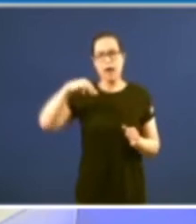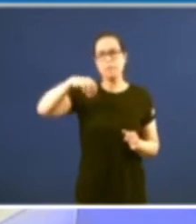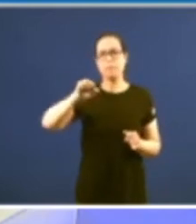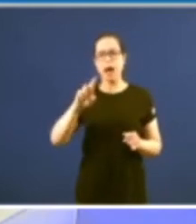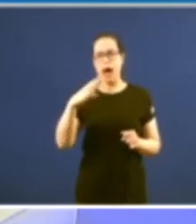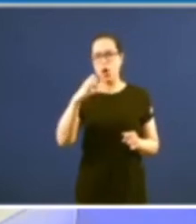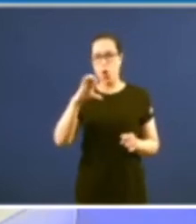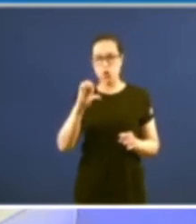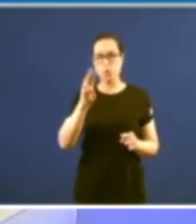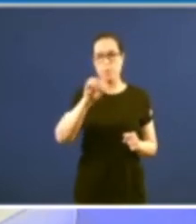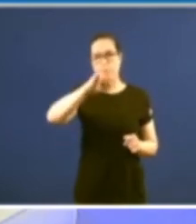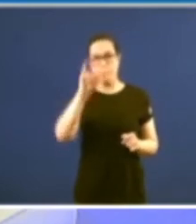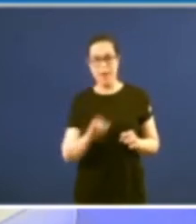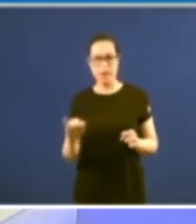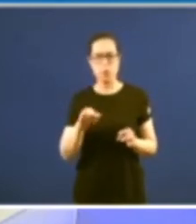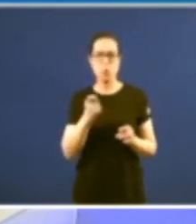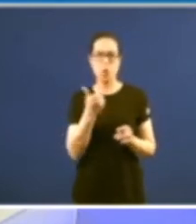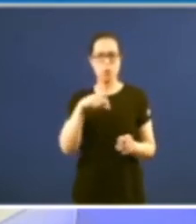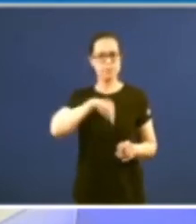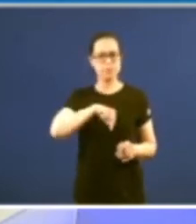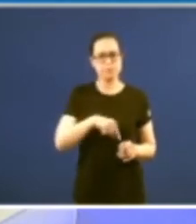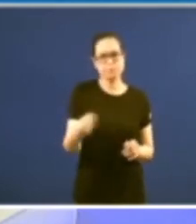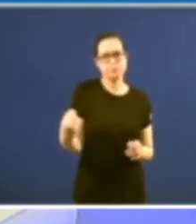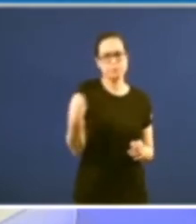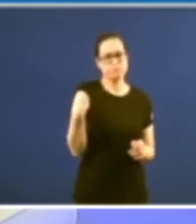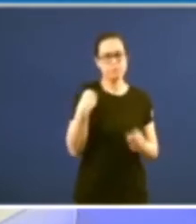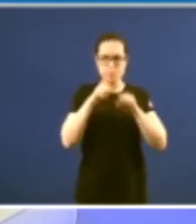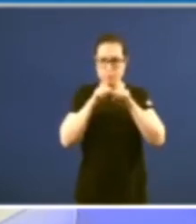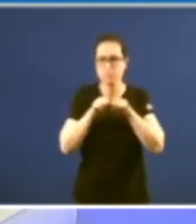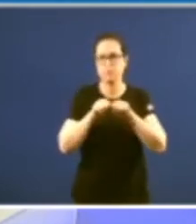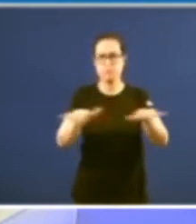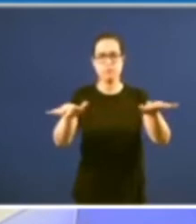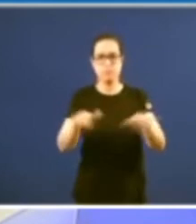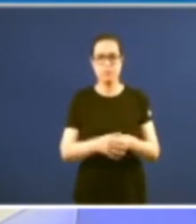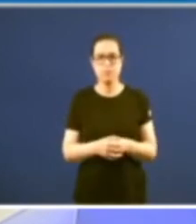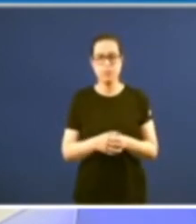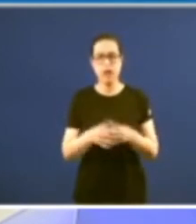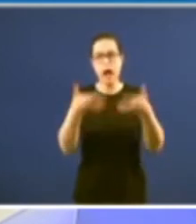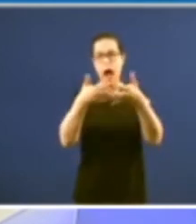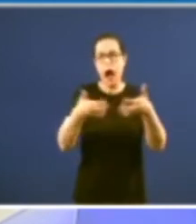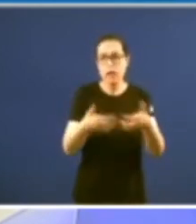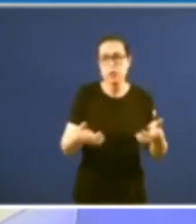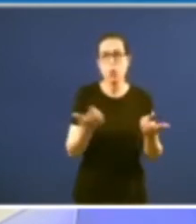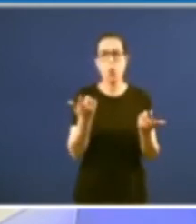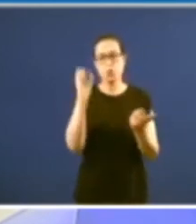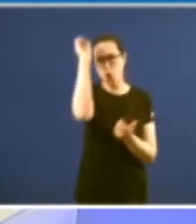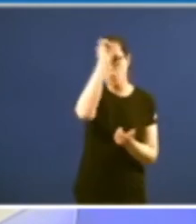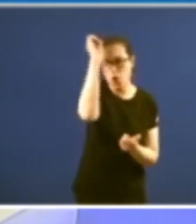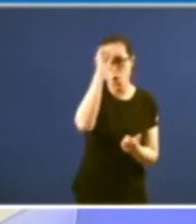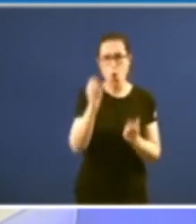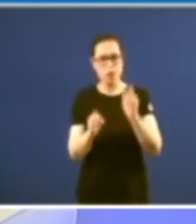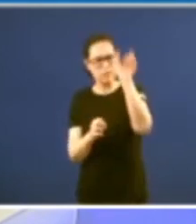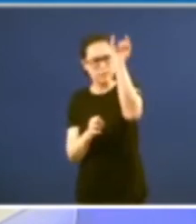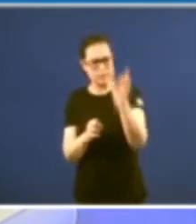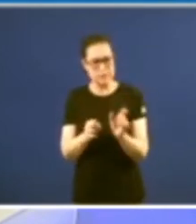seu libro A prensa galega na transición e plasmada diario con artigos entrevistas opinións tribunas editoriais que